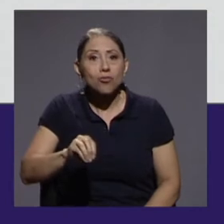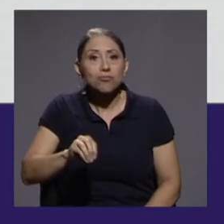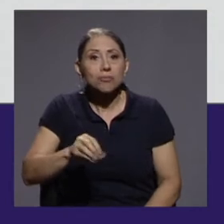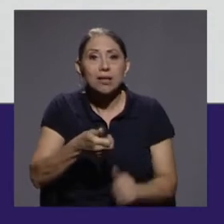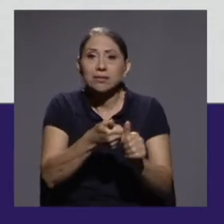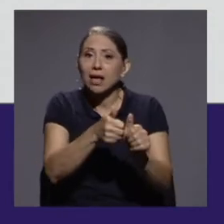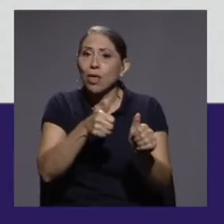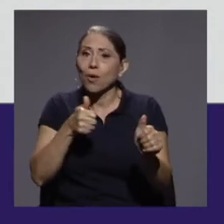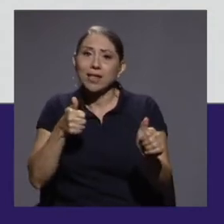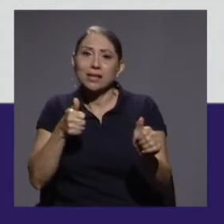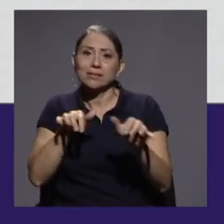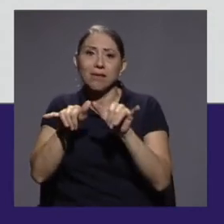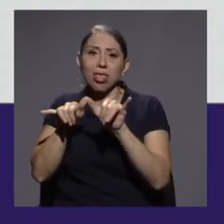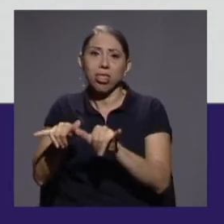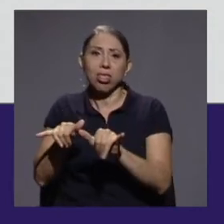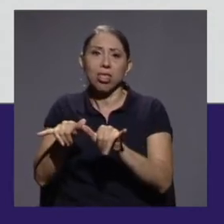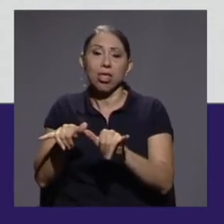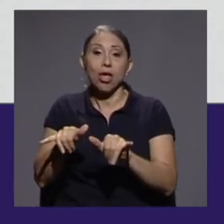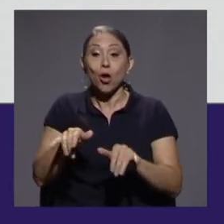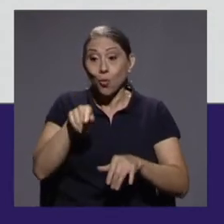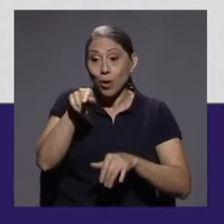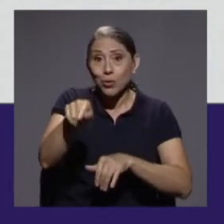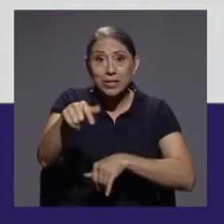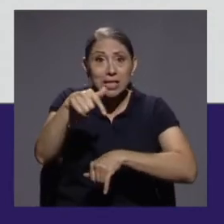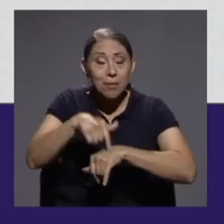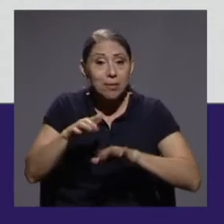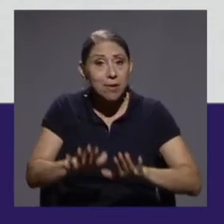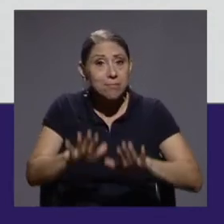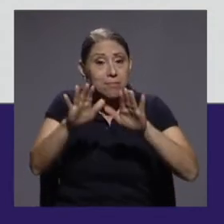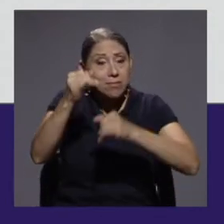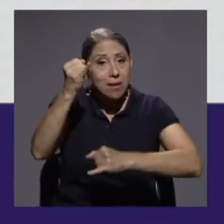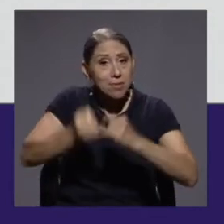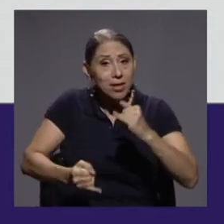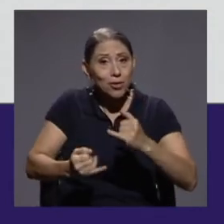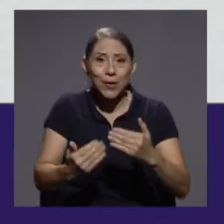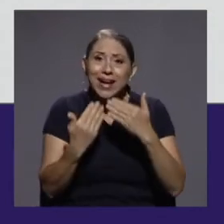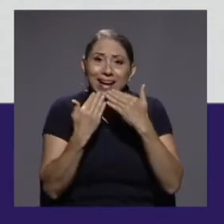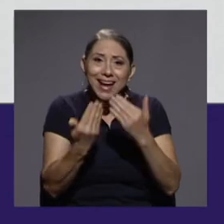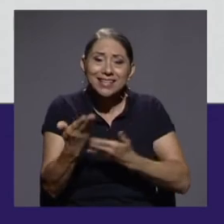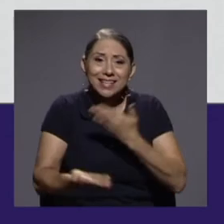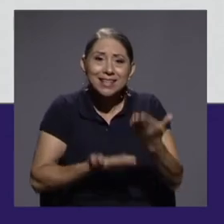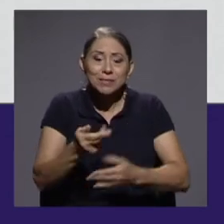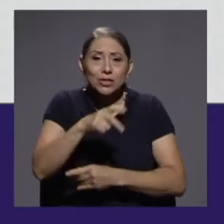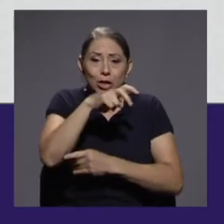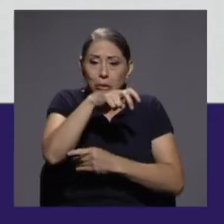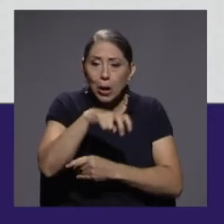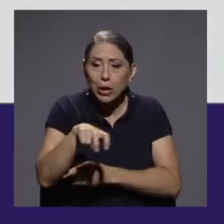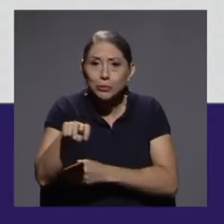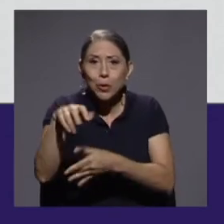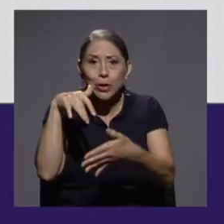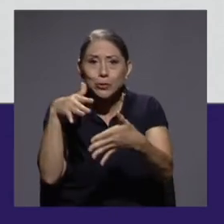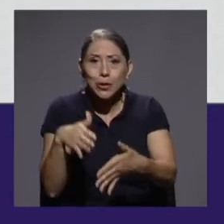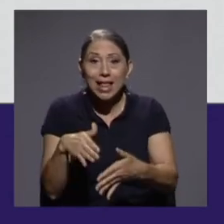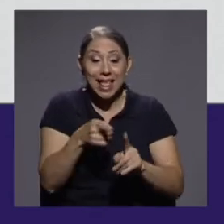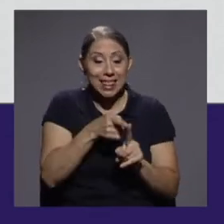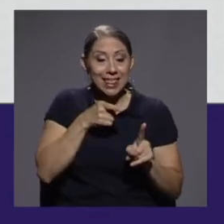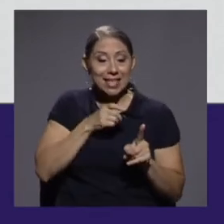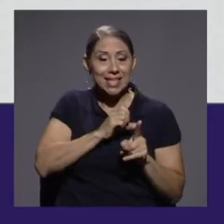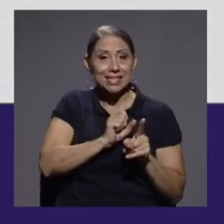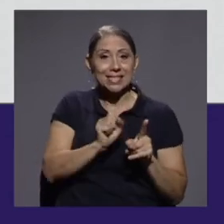Cuando finalizó esta etapa maravillosa, gracias al servicio de transporte estudiantil, viajaba a San Vito